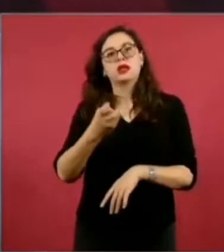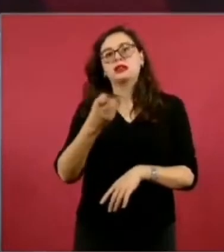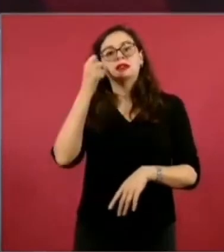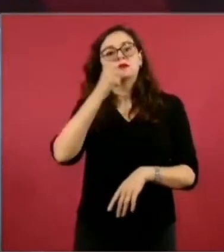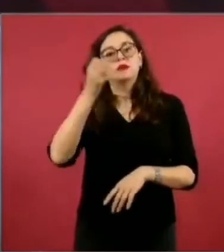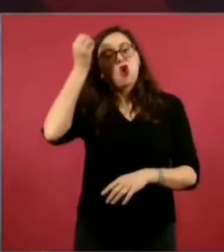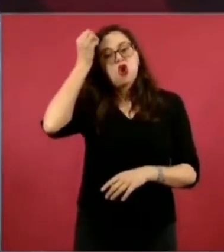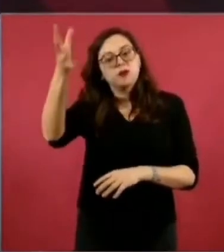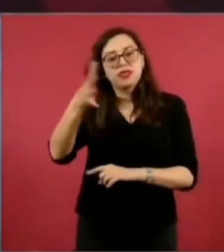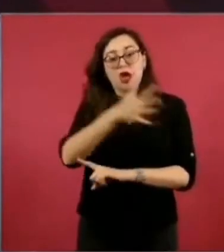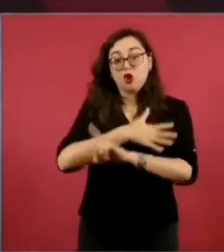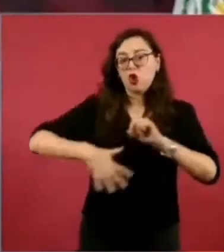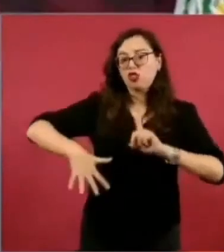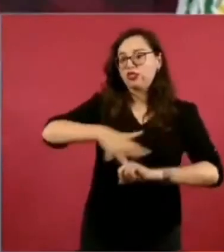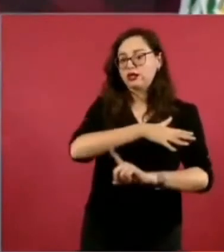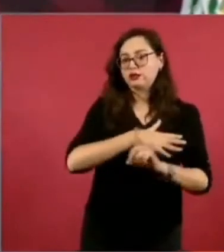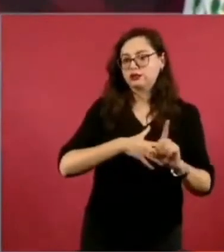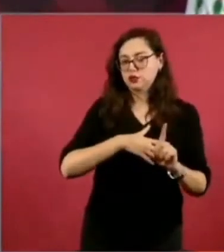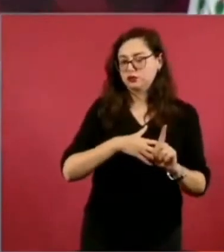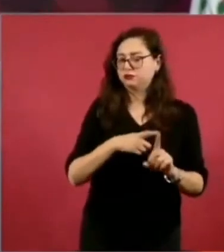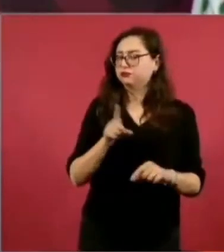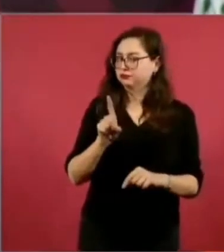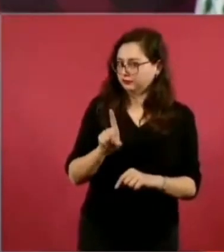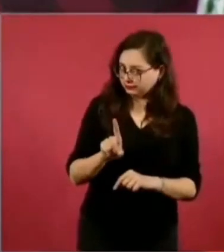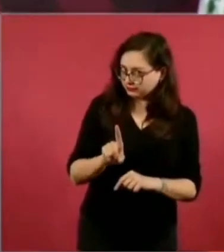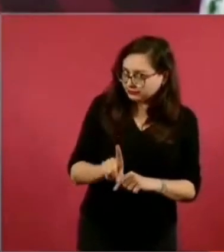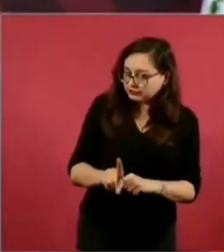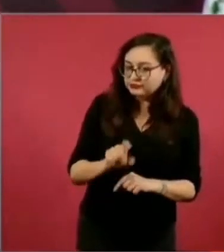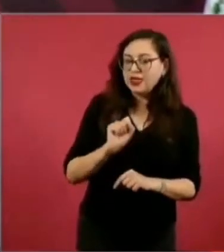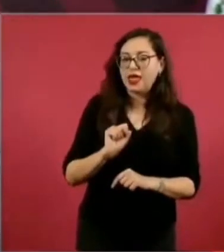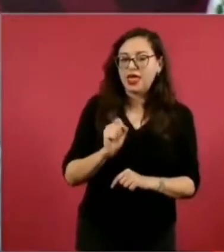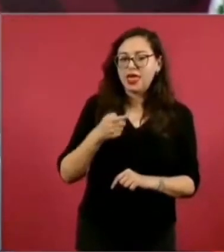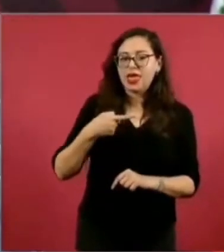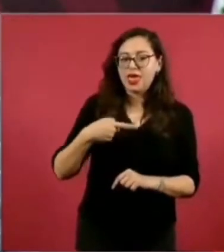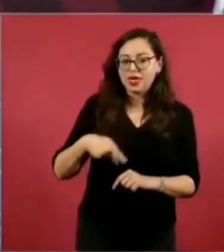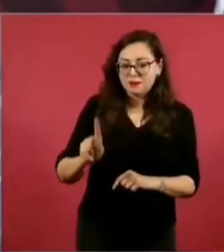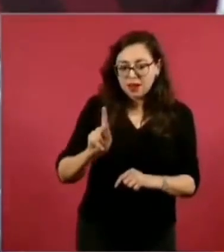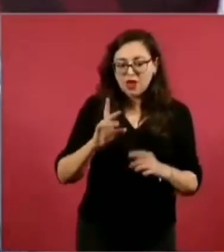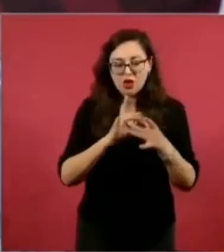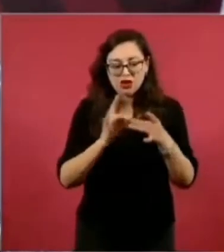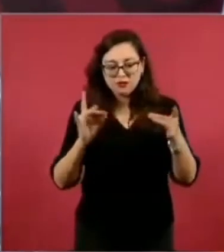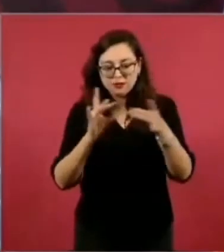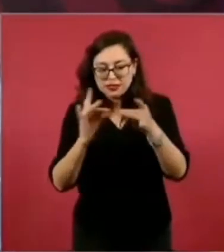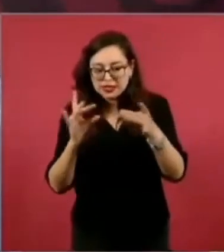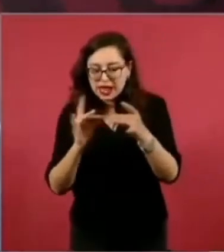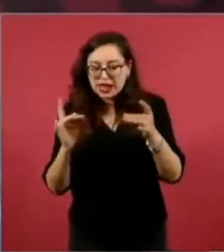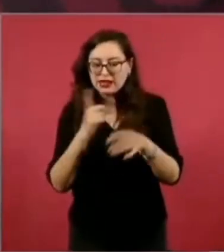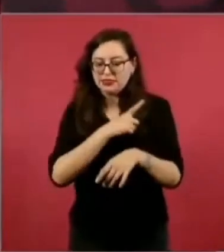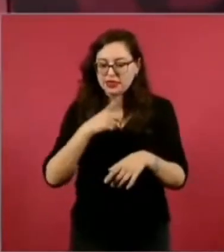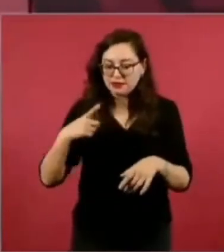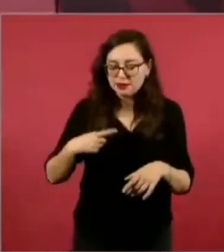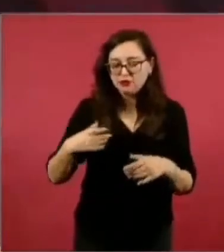Y ahí hay que tener en cuenta que han querido